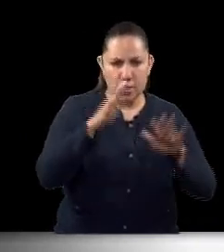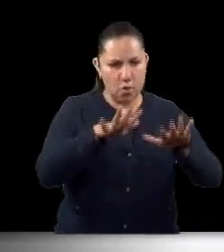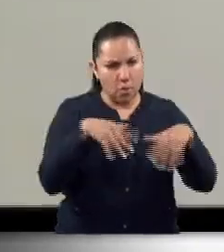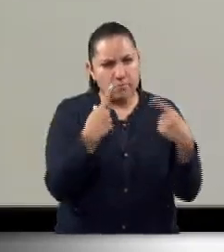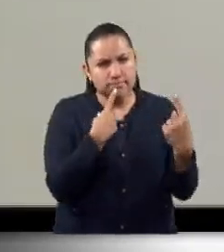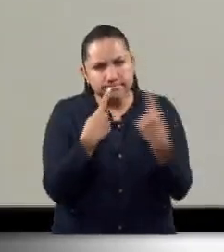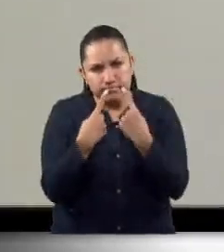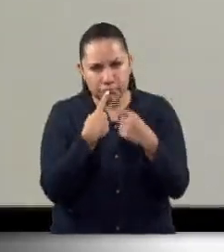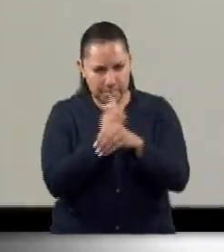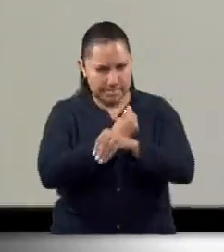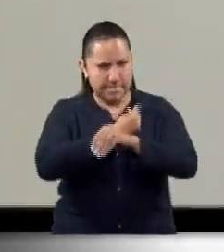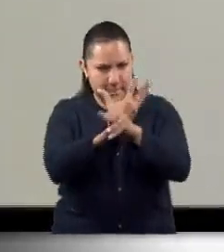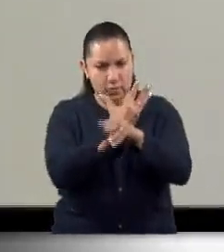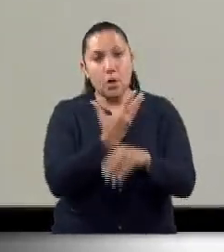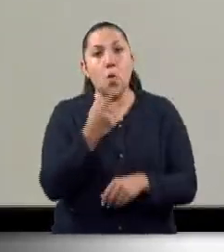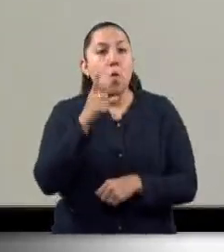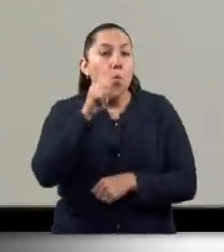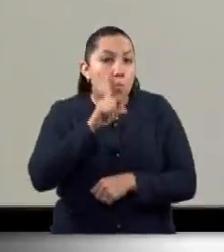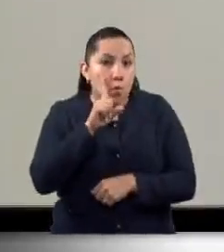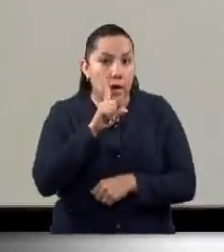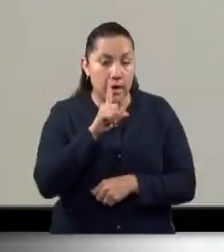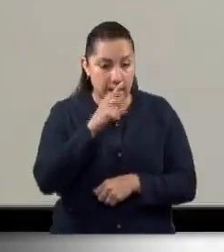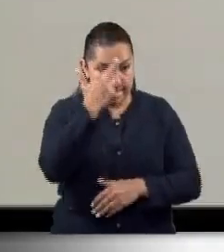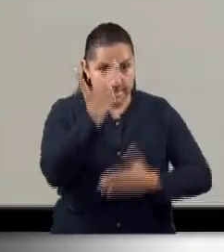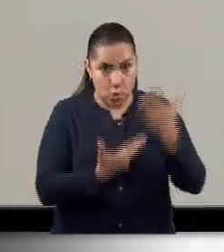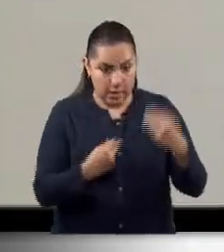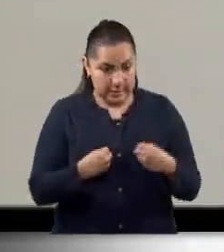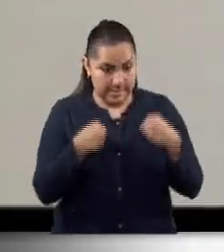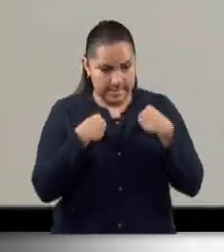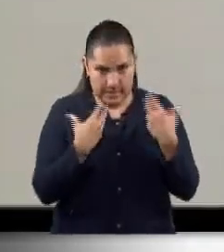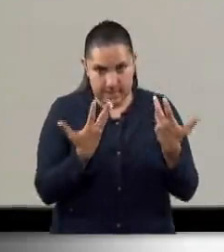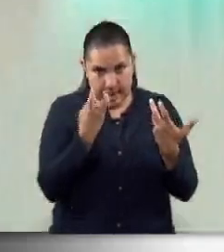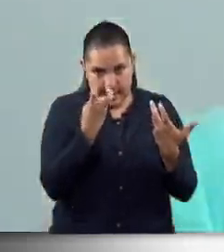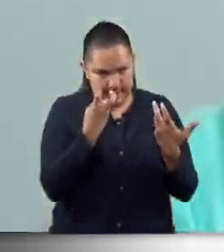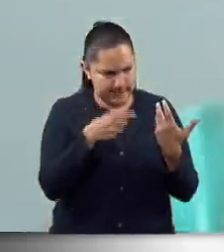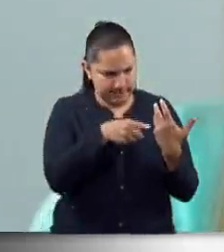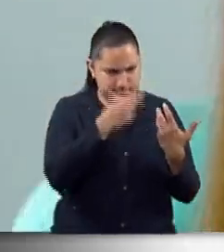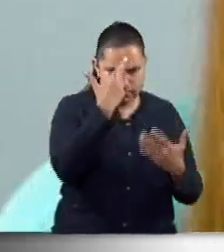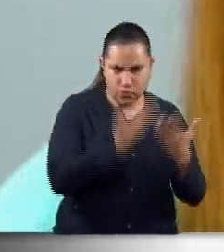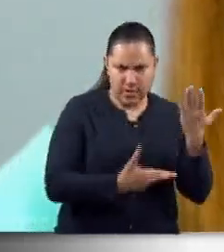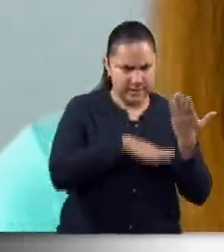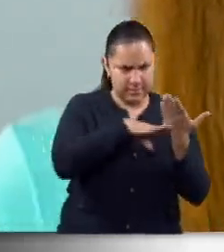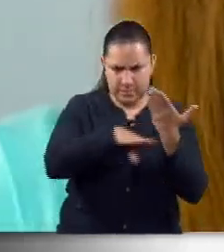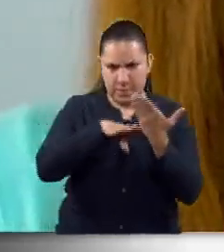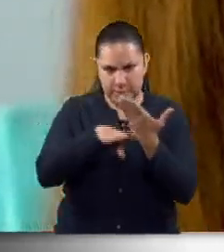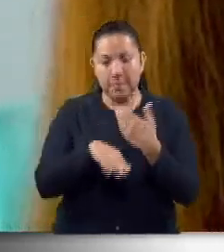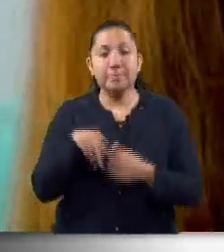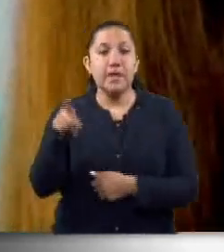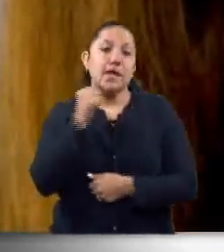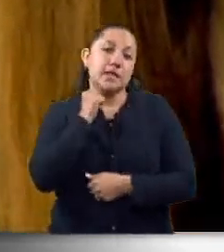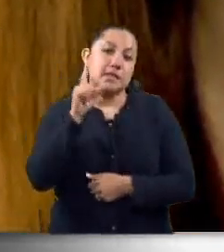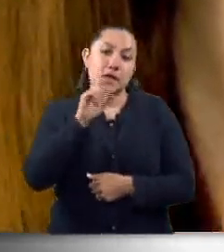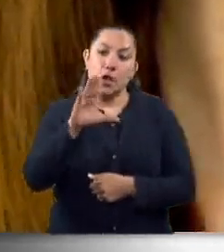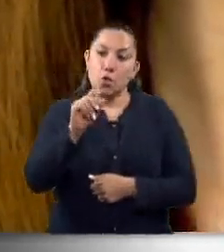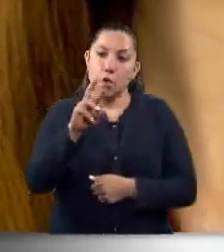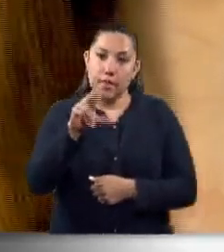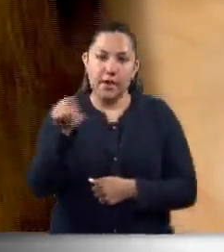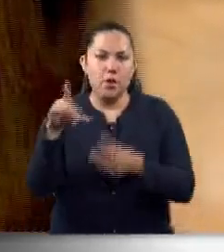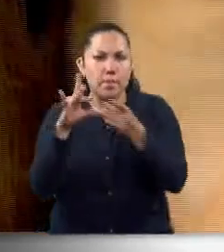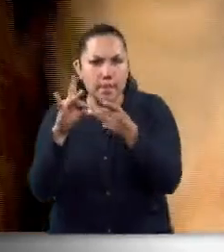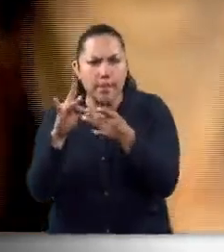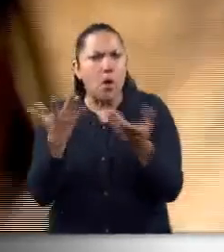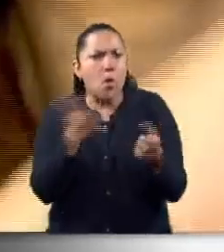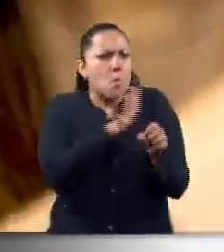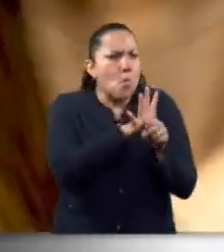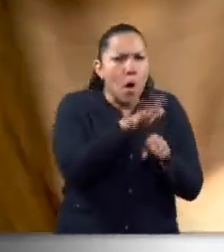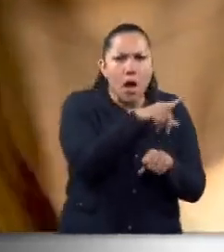Violencia. La presidenta de la Comisión de Justicia, Olga Sánchez Cordero, destacó reformas que han permitido combatir estas prácticas que